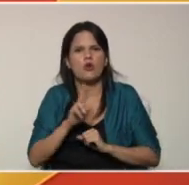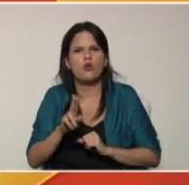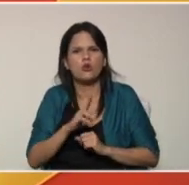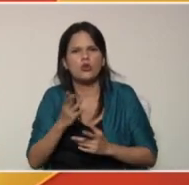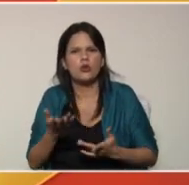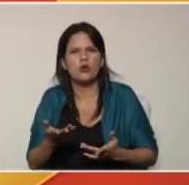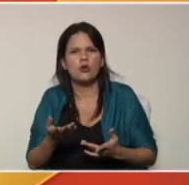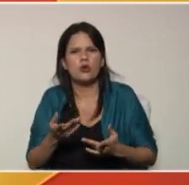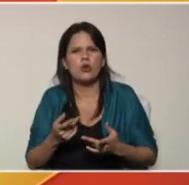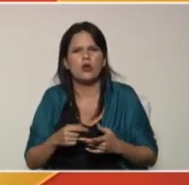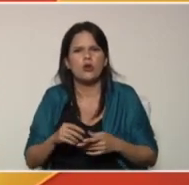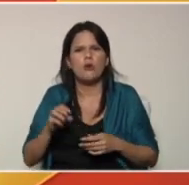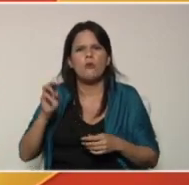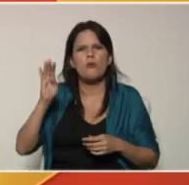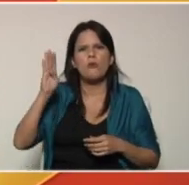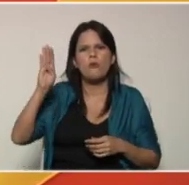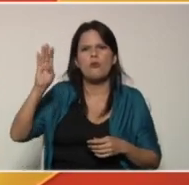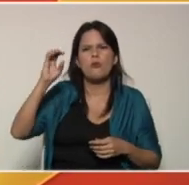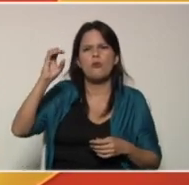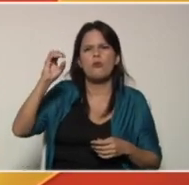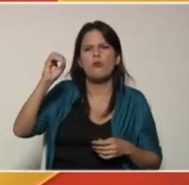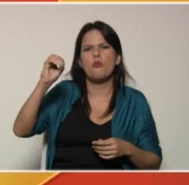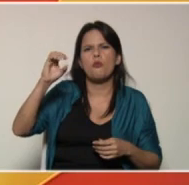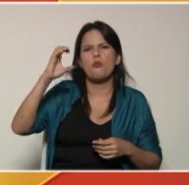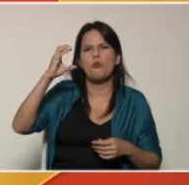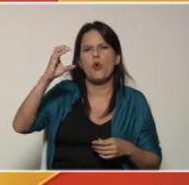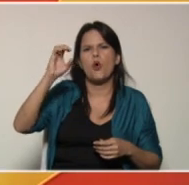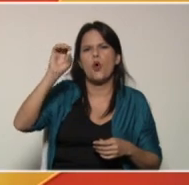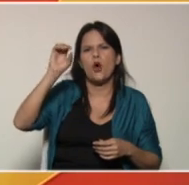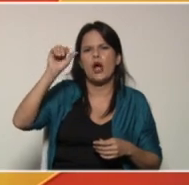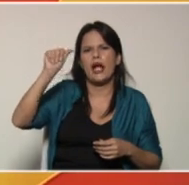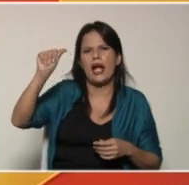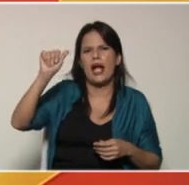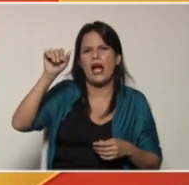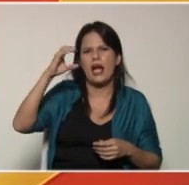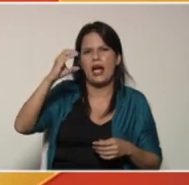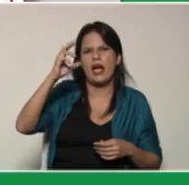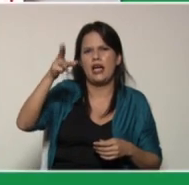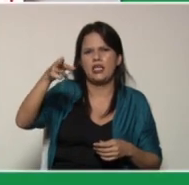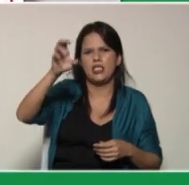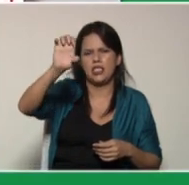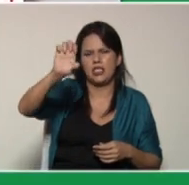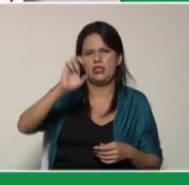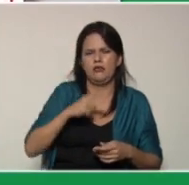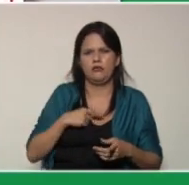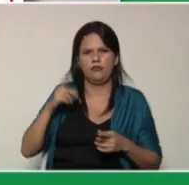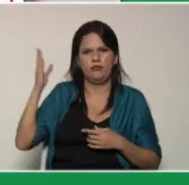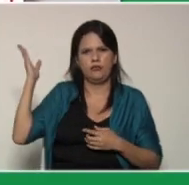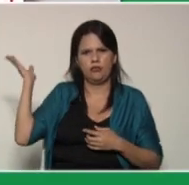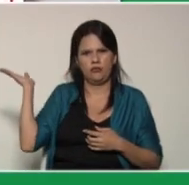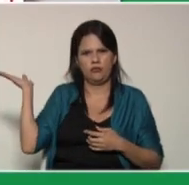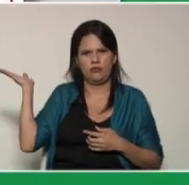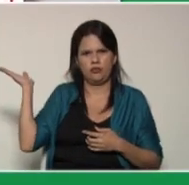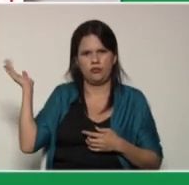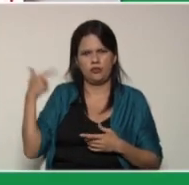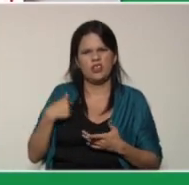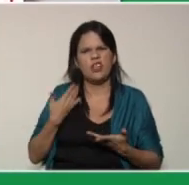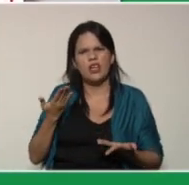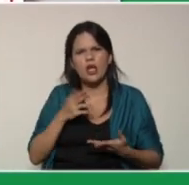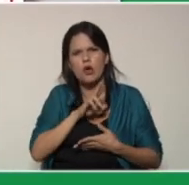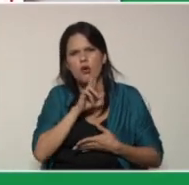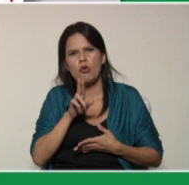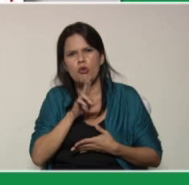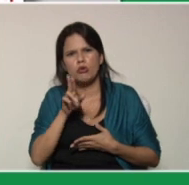conocido como el bocache como vamos a observar en las siguientes imágenes en la siguiente imagen el bocache está compuesto por